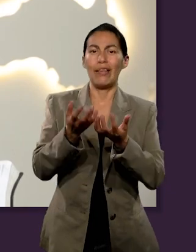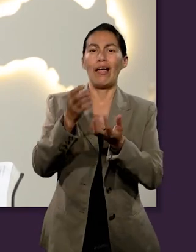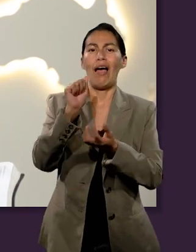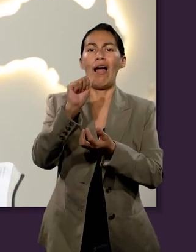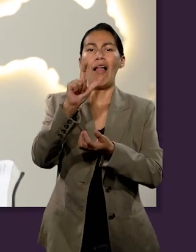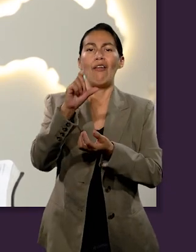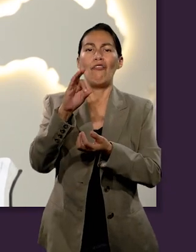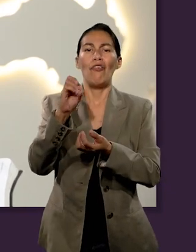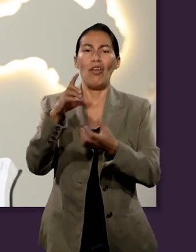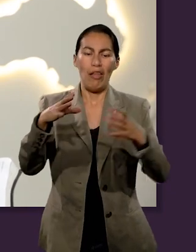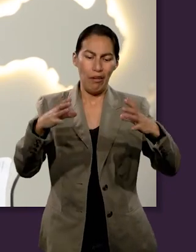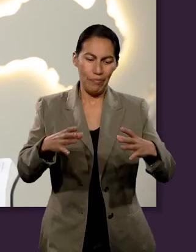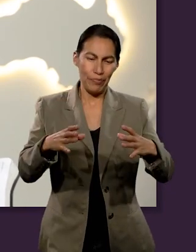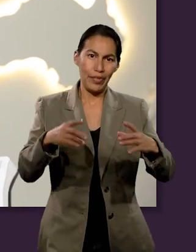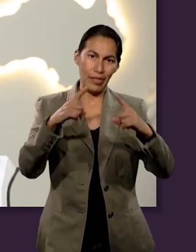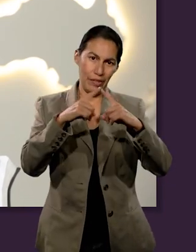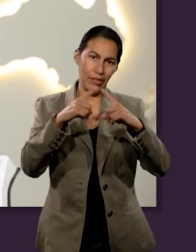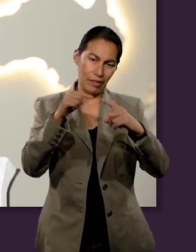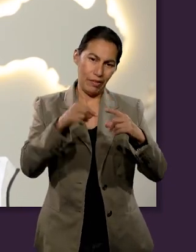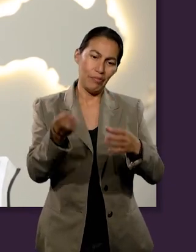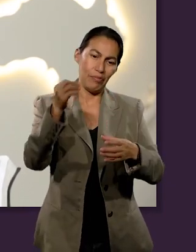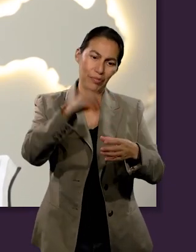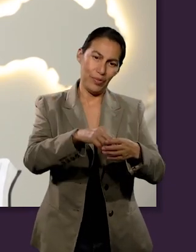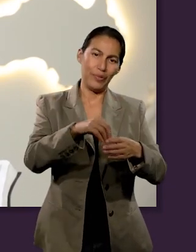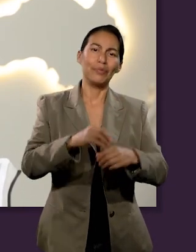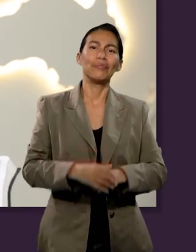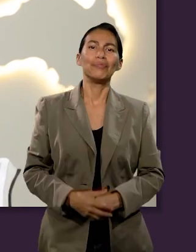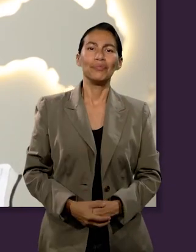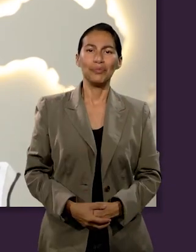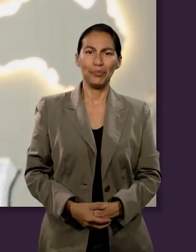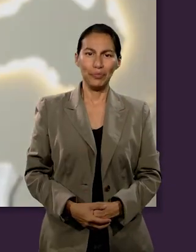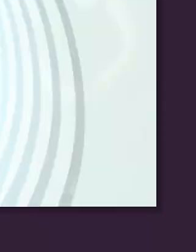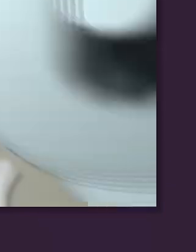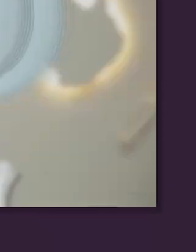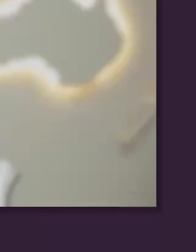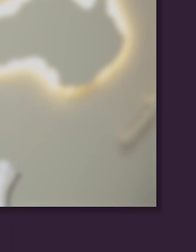y depositarlos en el alfolí de la iglesia.